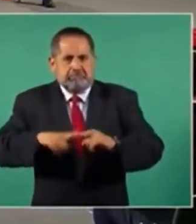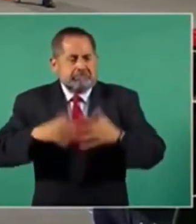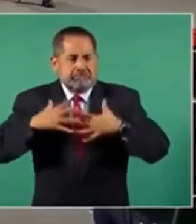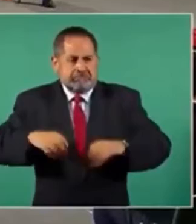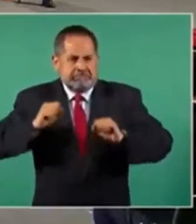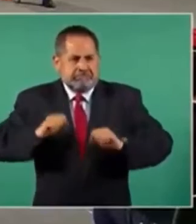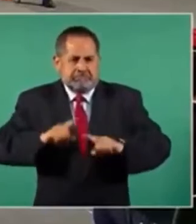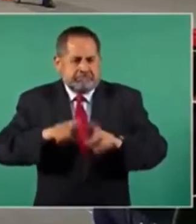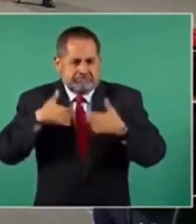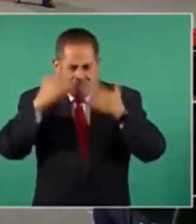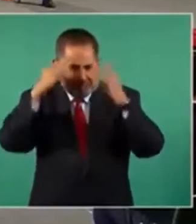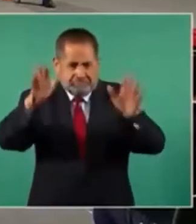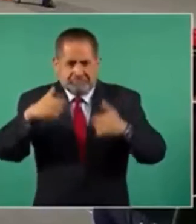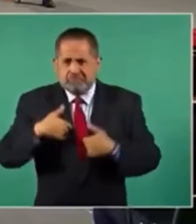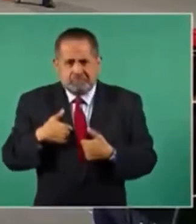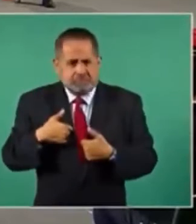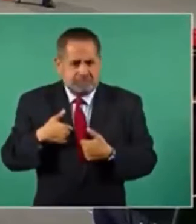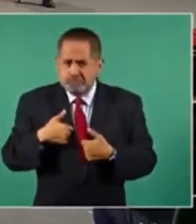No sé.